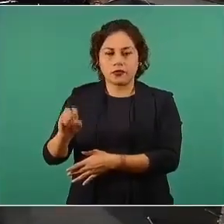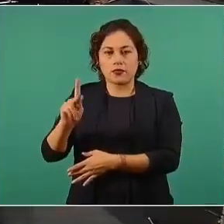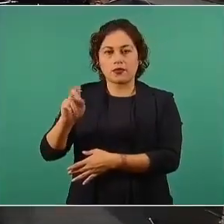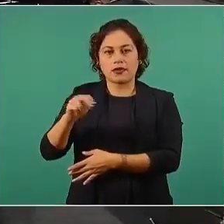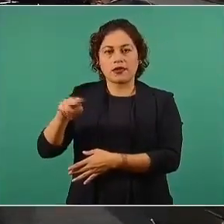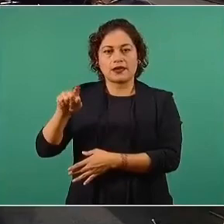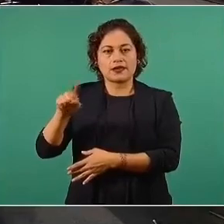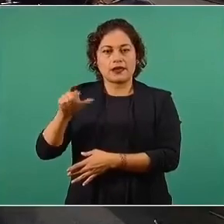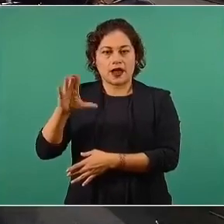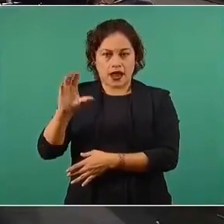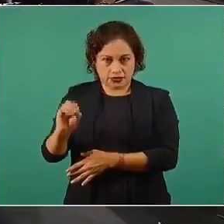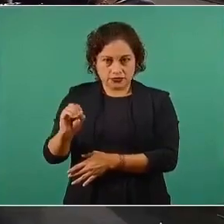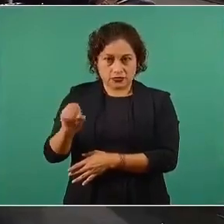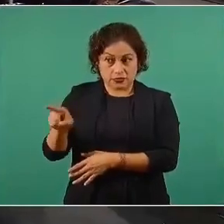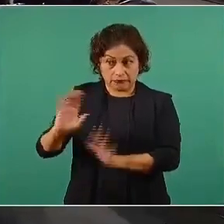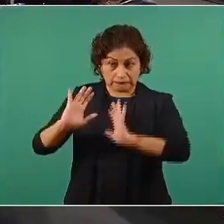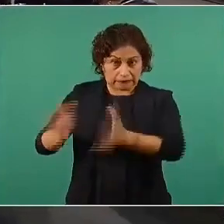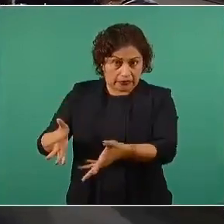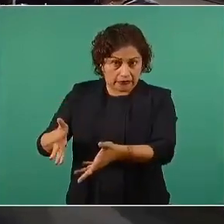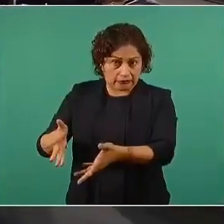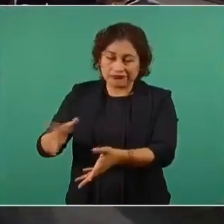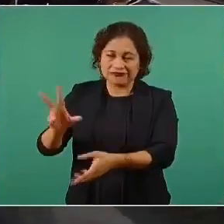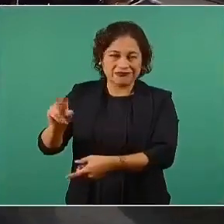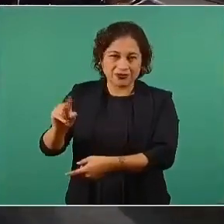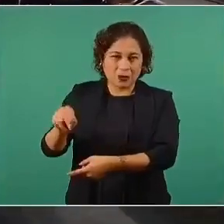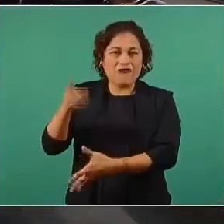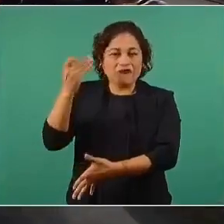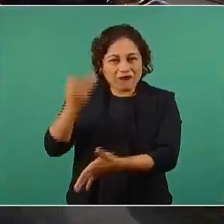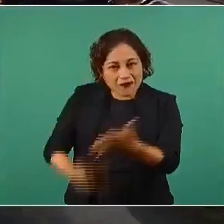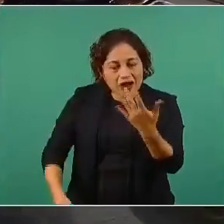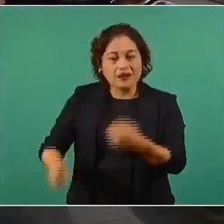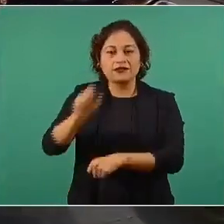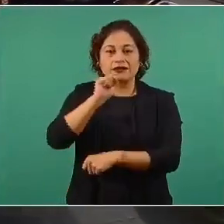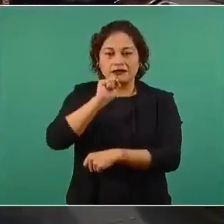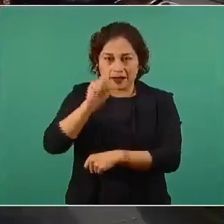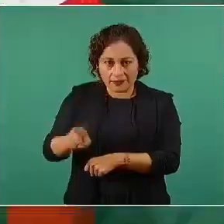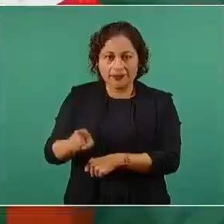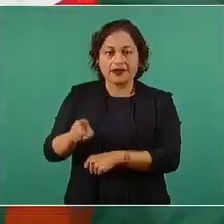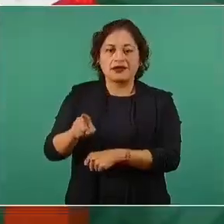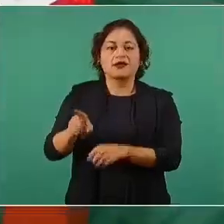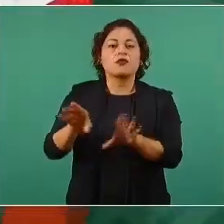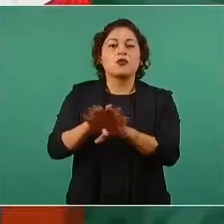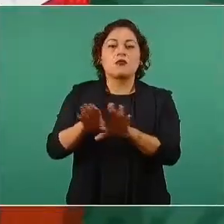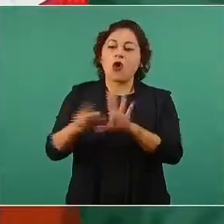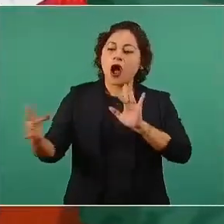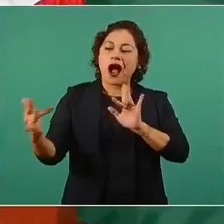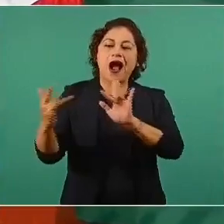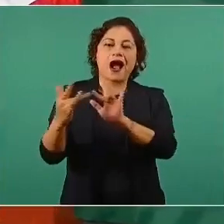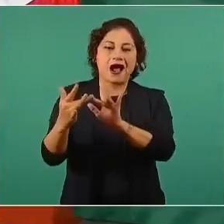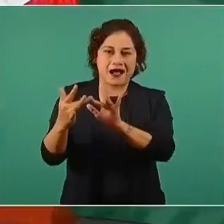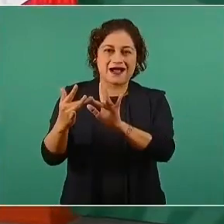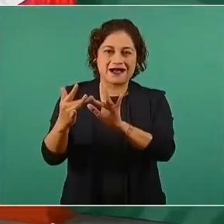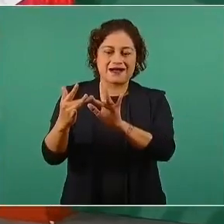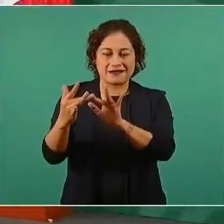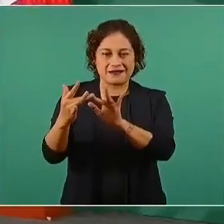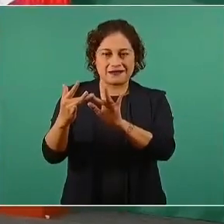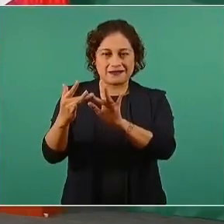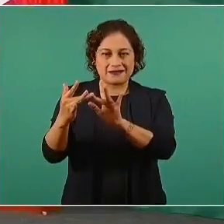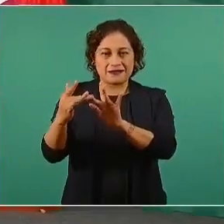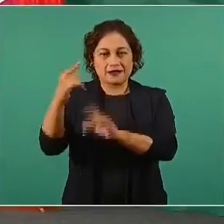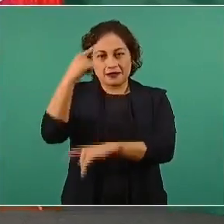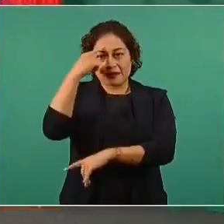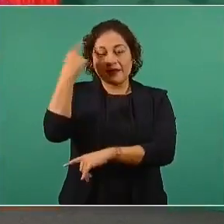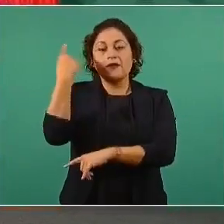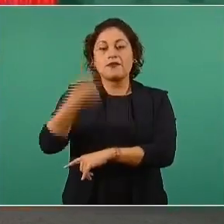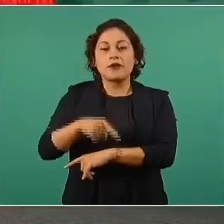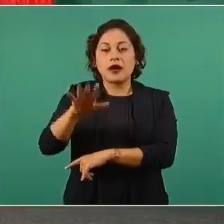sino las líneas de transmisión porque no hay líneas de transmisión para lo